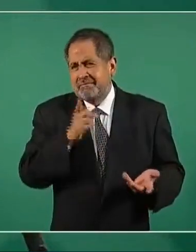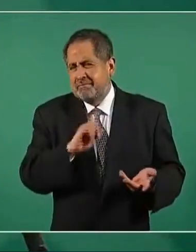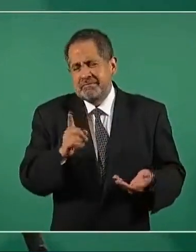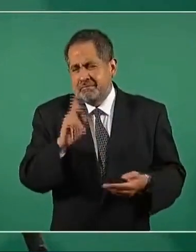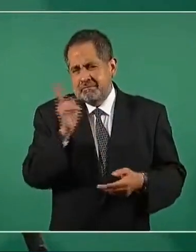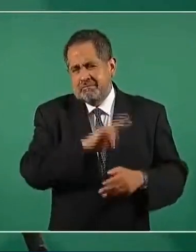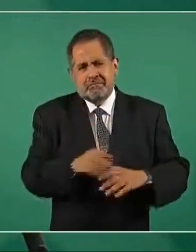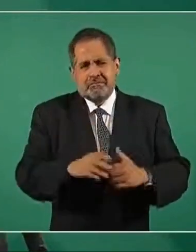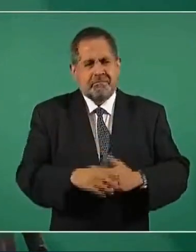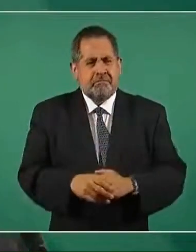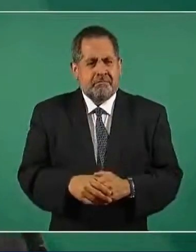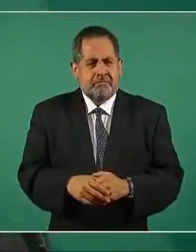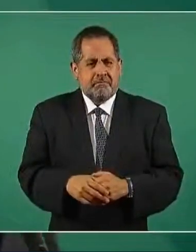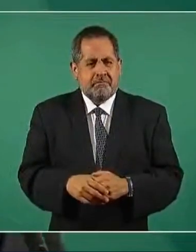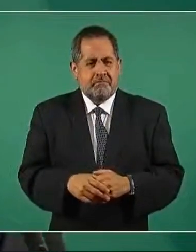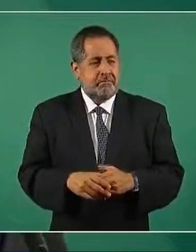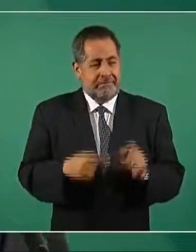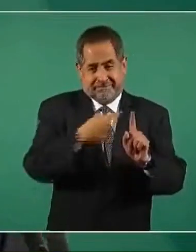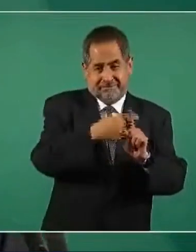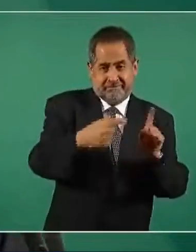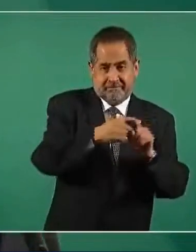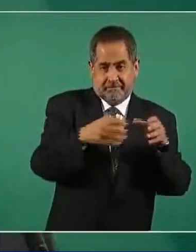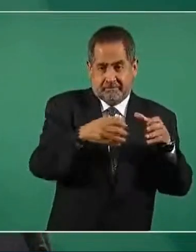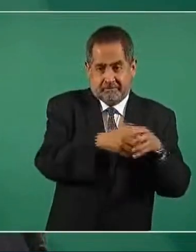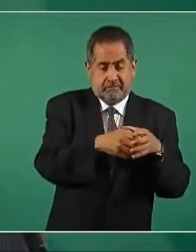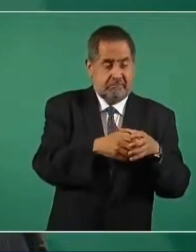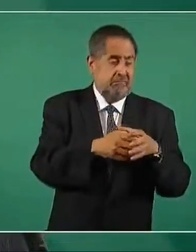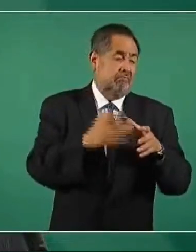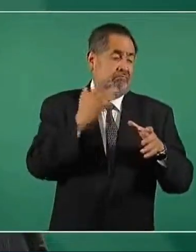que los que tienen más dinero.